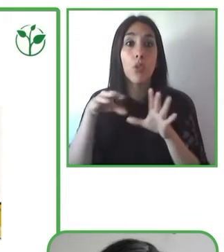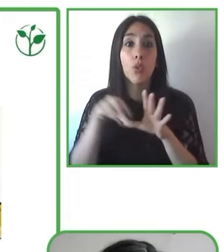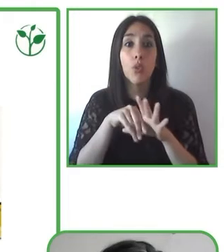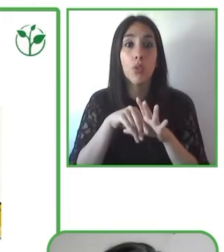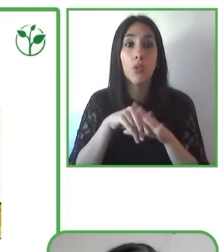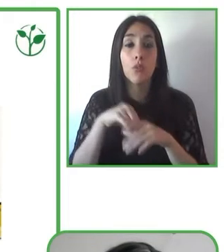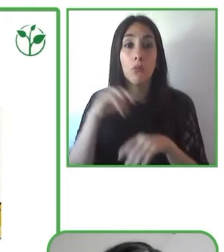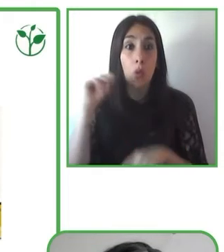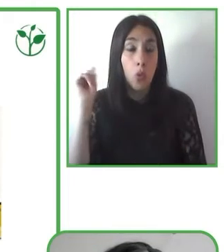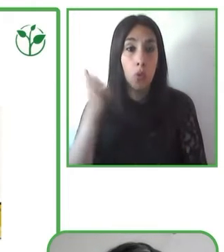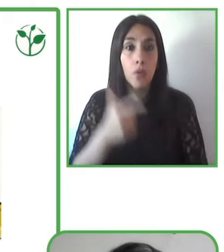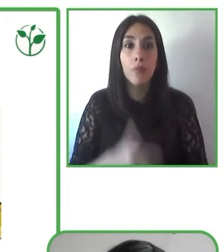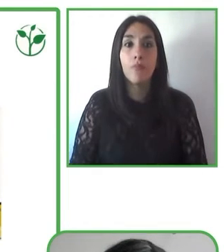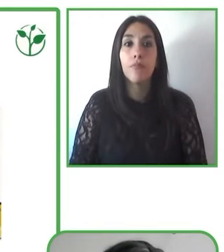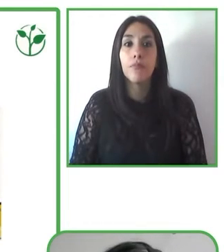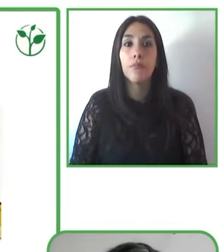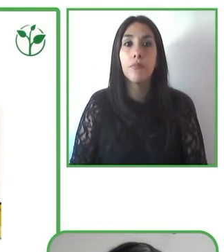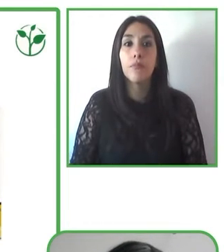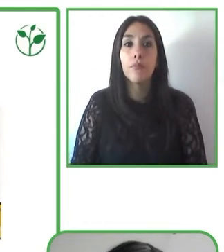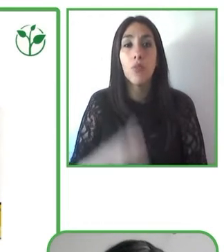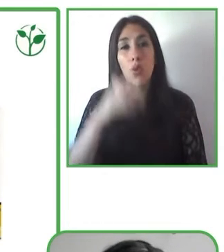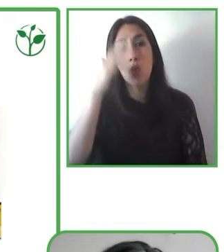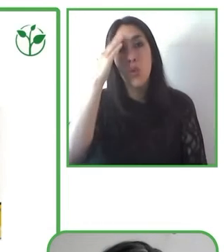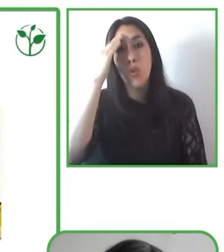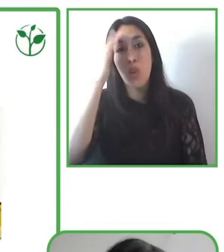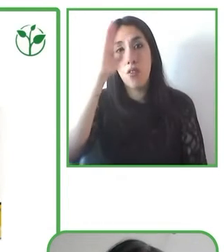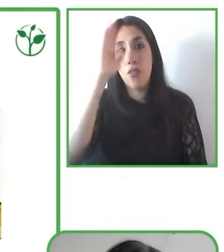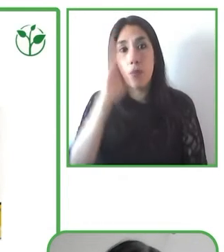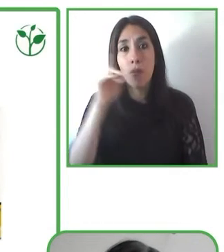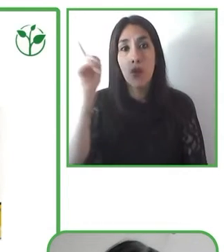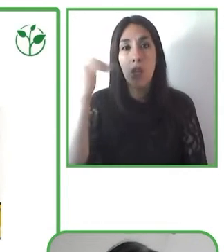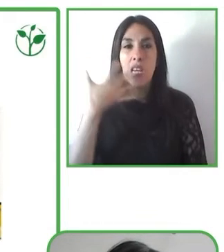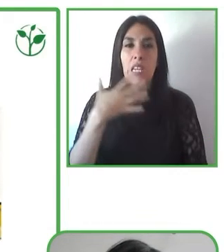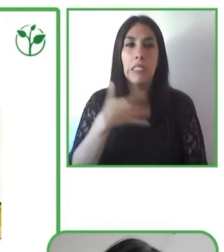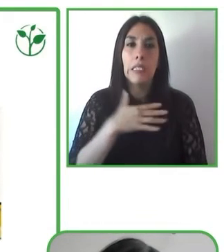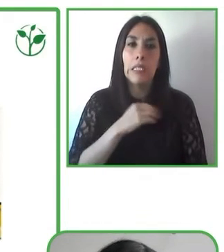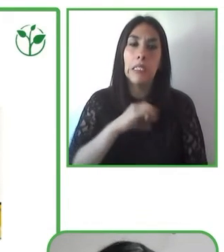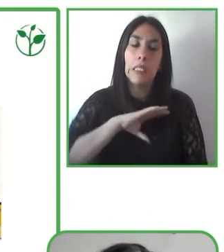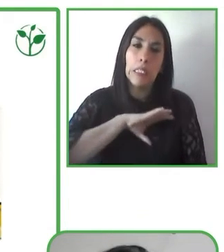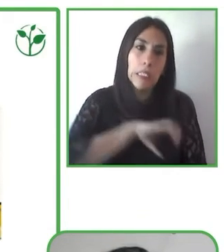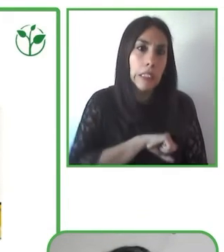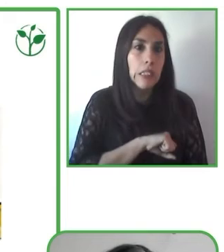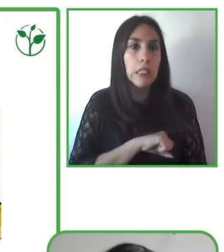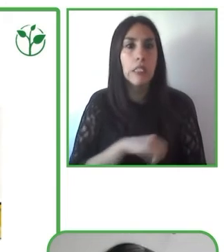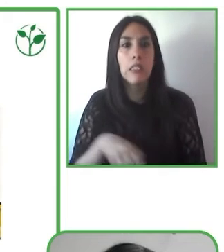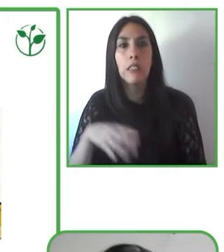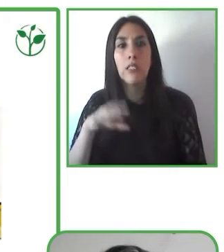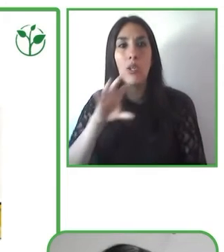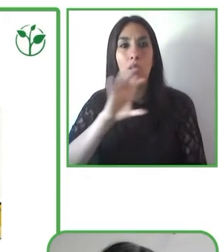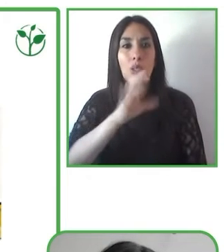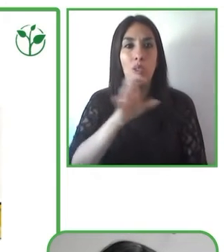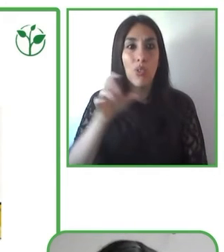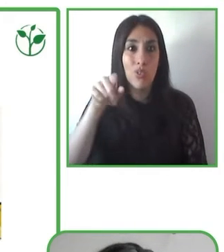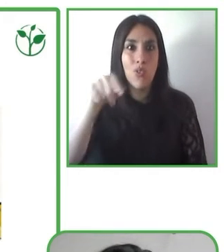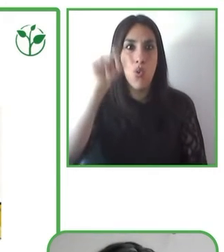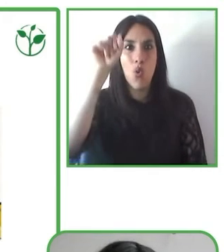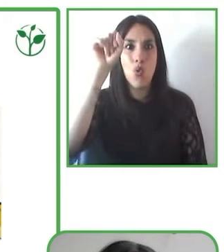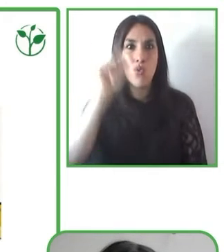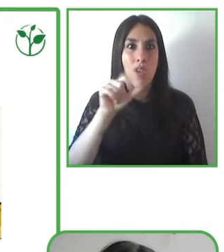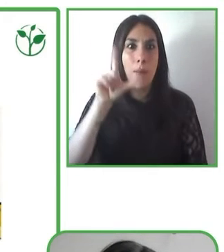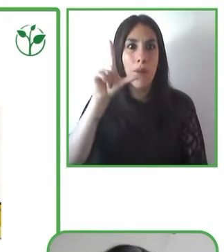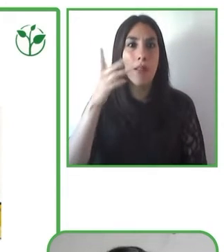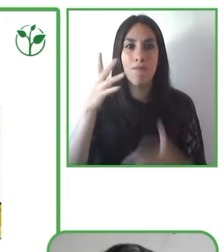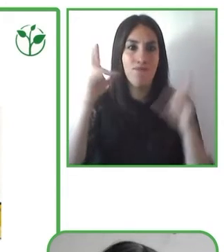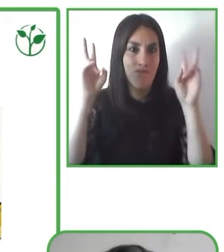desafortunadamente pienso que en otros países de América Latina, las cuestiones de lectramento y de acceso a lectura